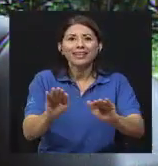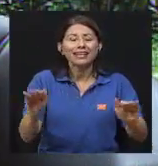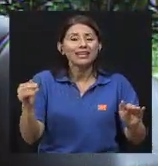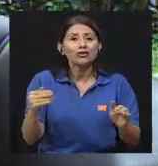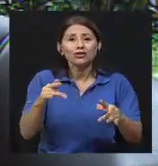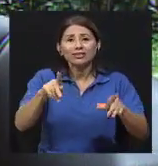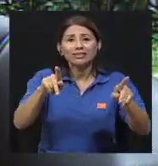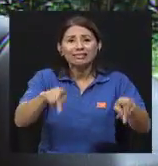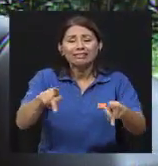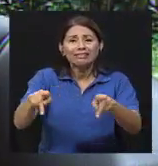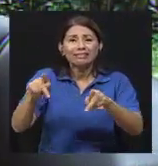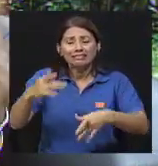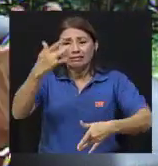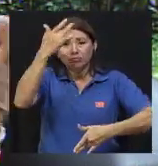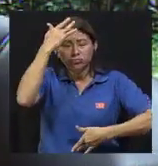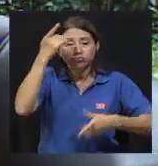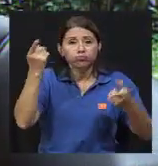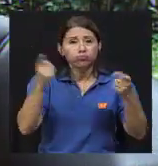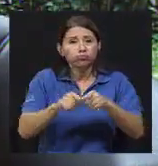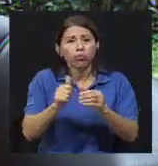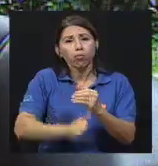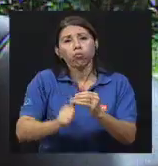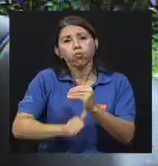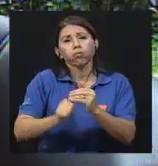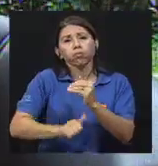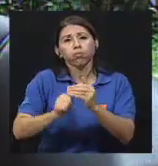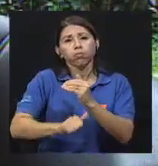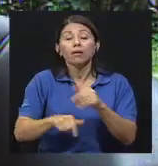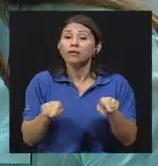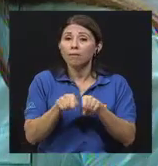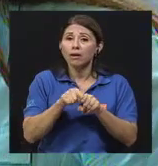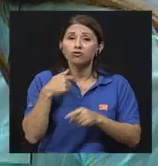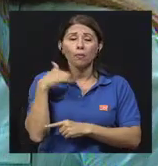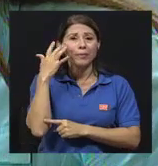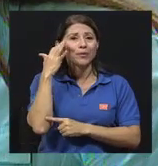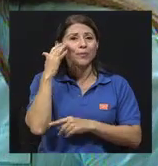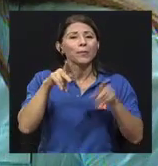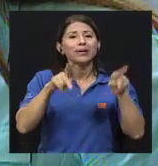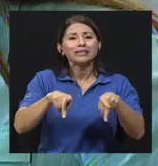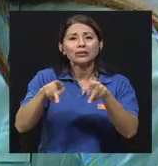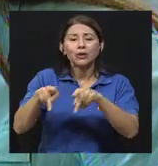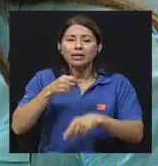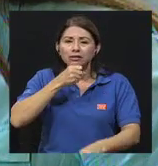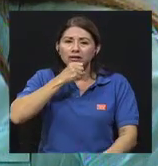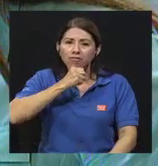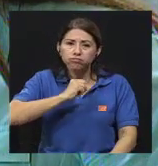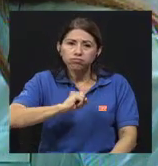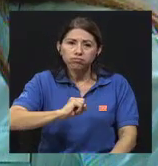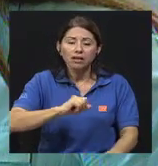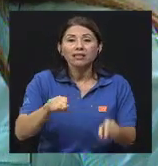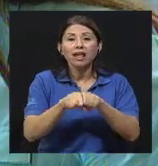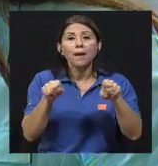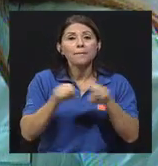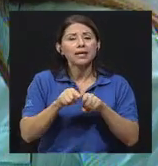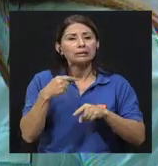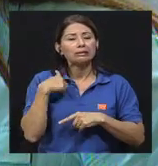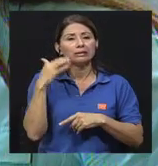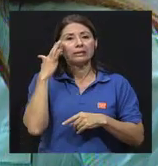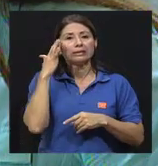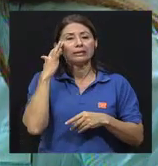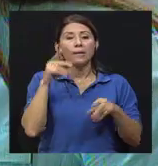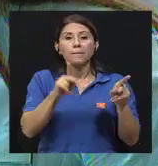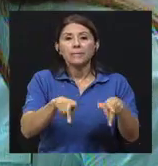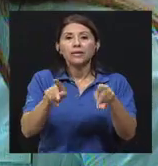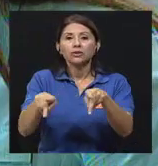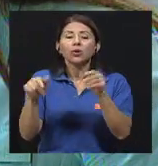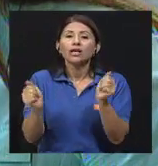Me preocupan las personas de la tercera edad, los ancianos. Y me preocupan esa población creciente de las personas